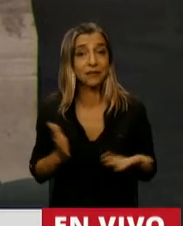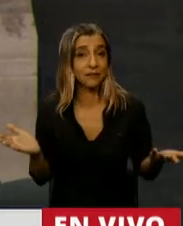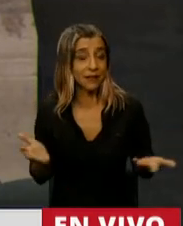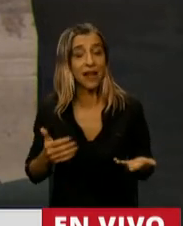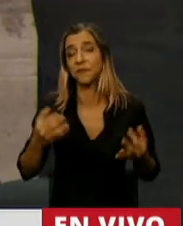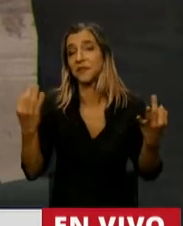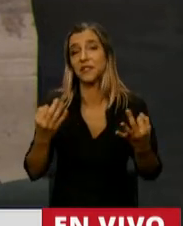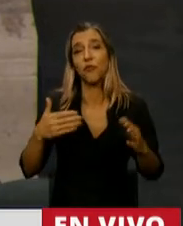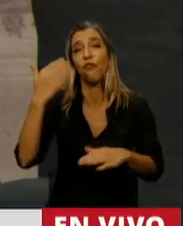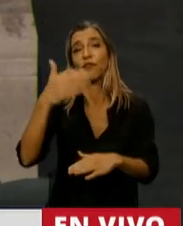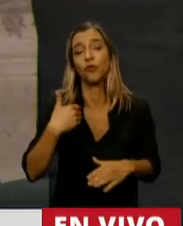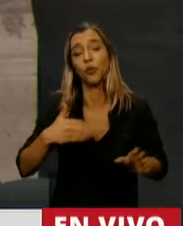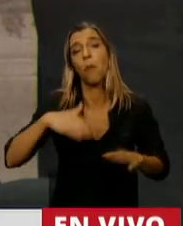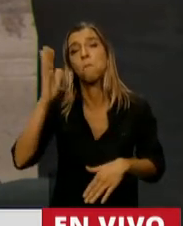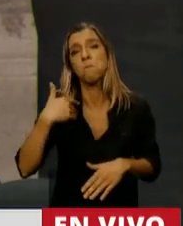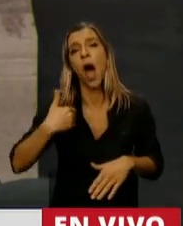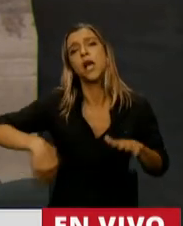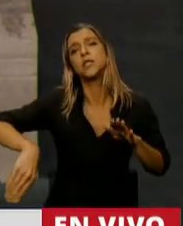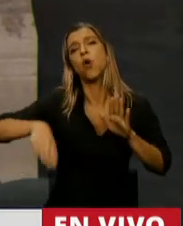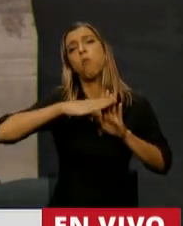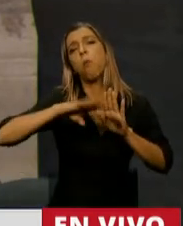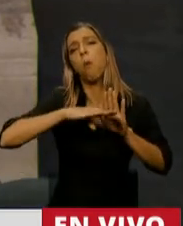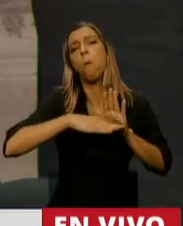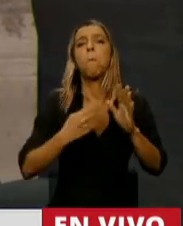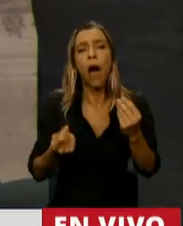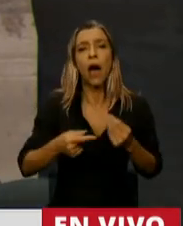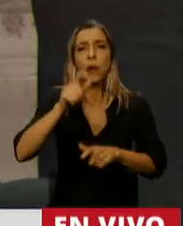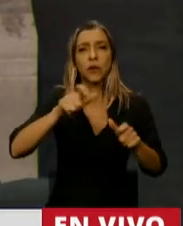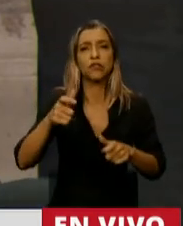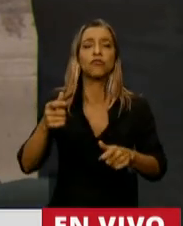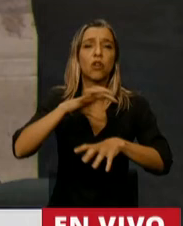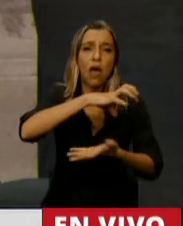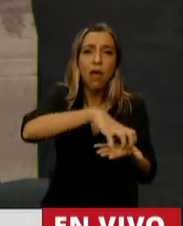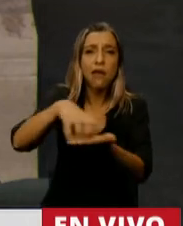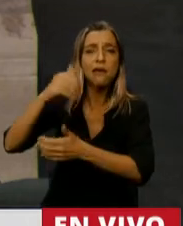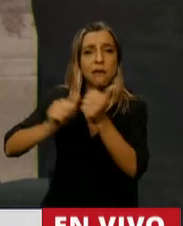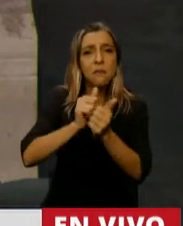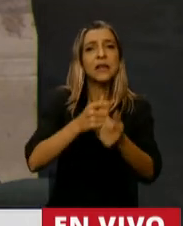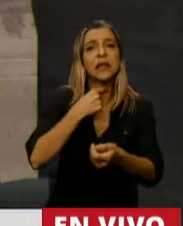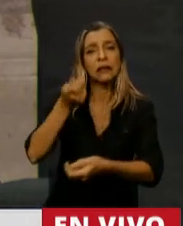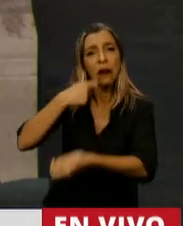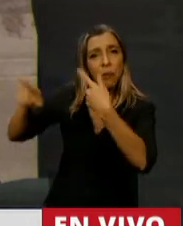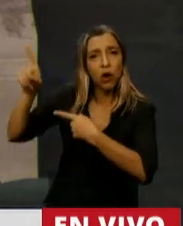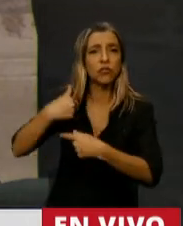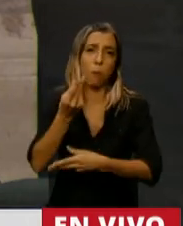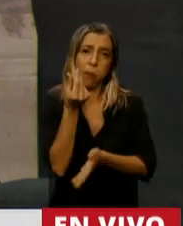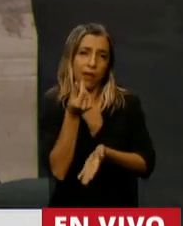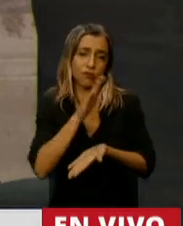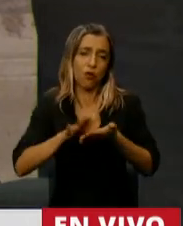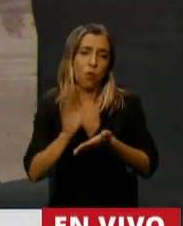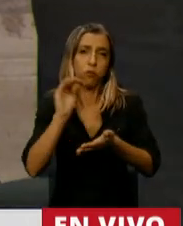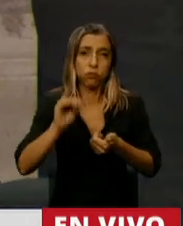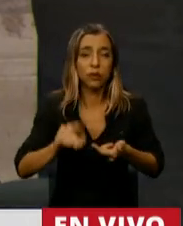más burocracia para los exportadores y hay precios de referencia. Cosa que nos habíamos olvidado. Y hay posiciones